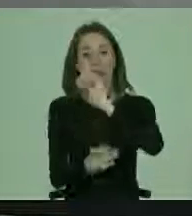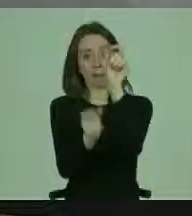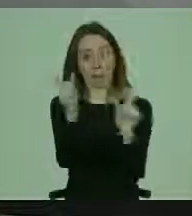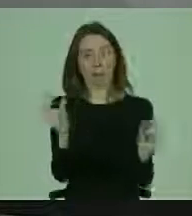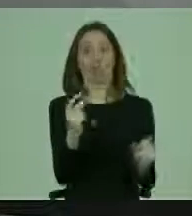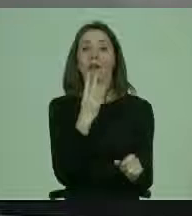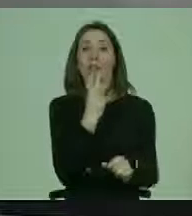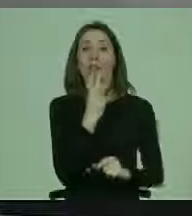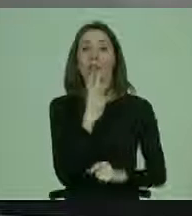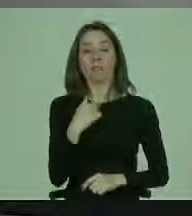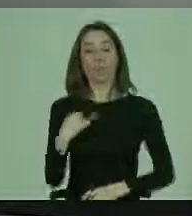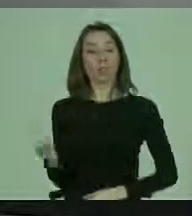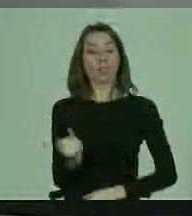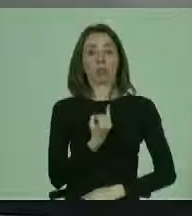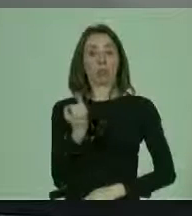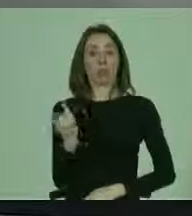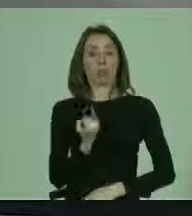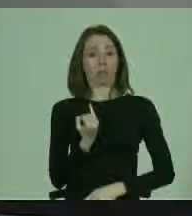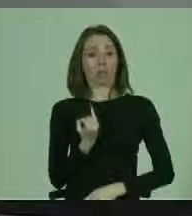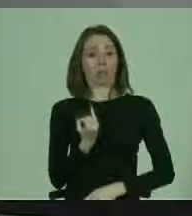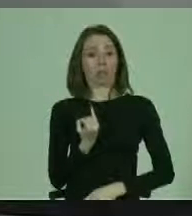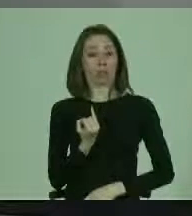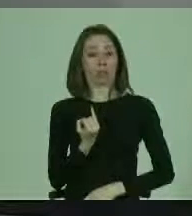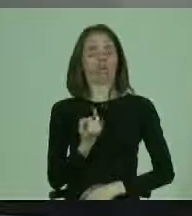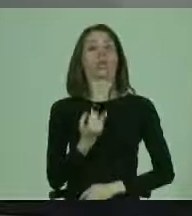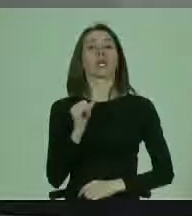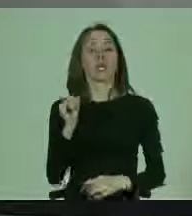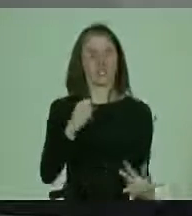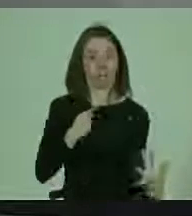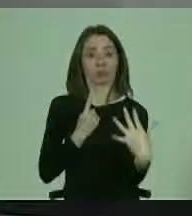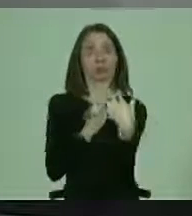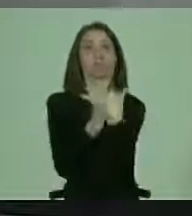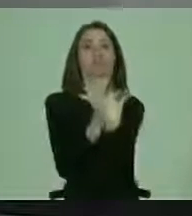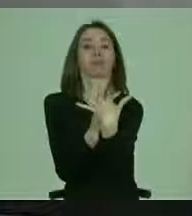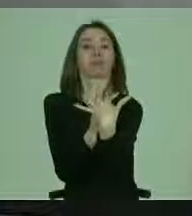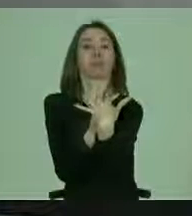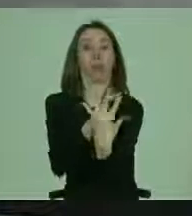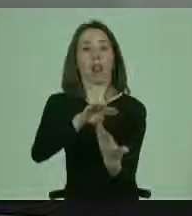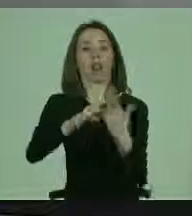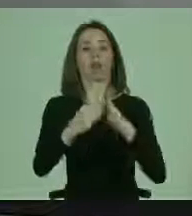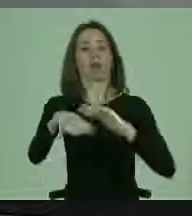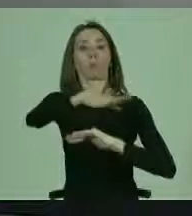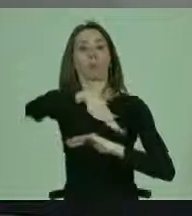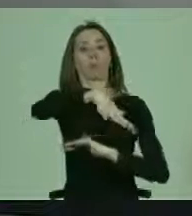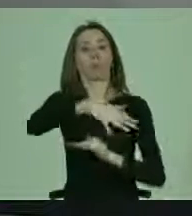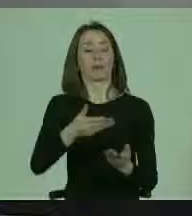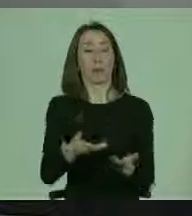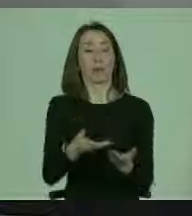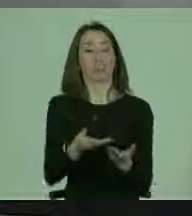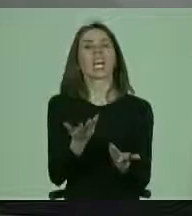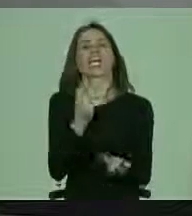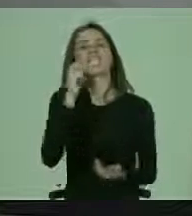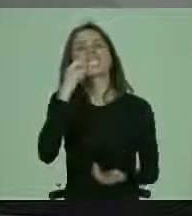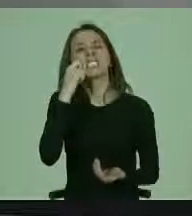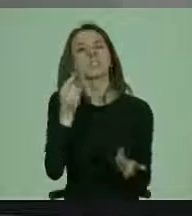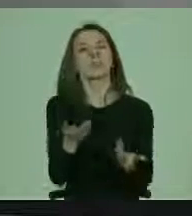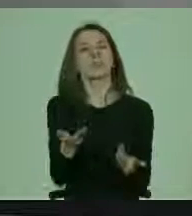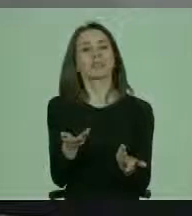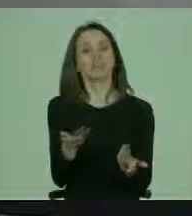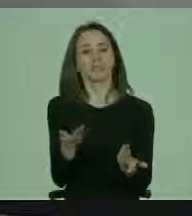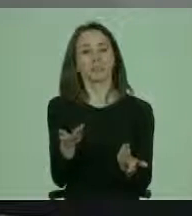a vivir de manera independiente y a ser incluido en la comunidad. ¿Y esto qué significa?